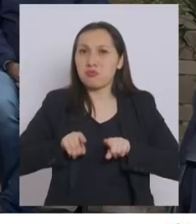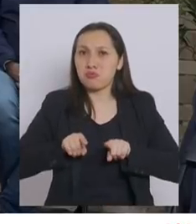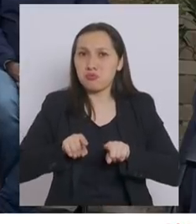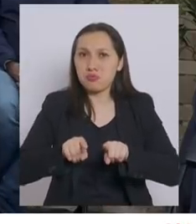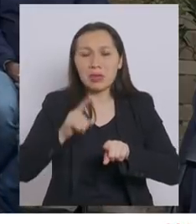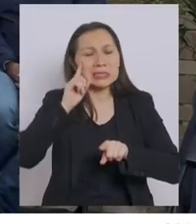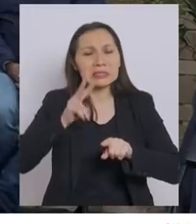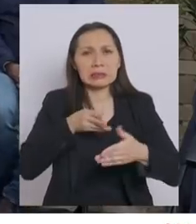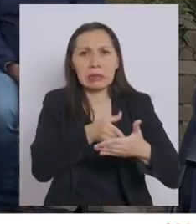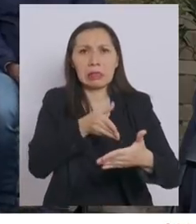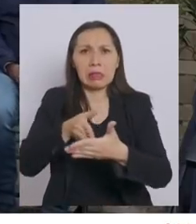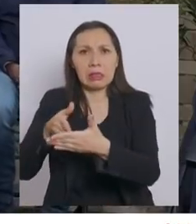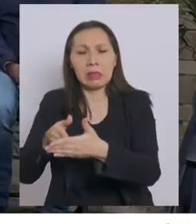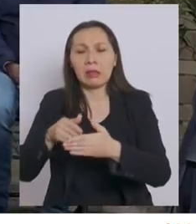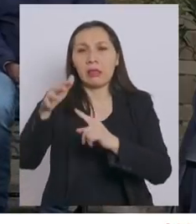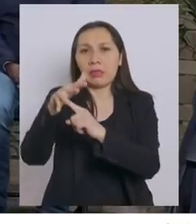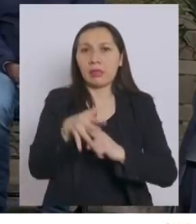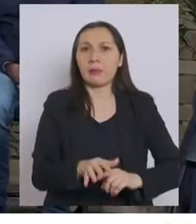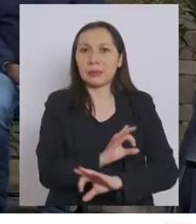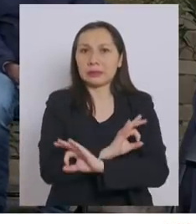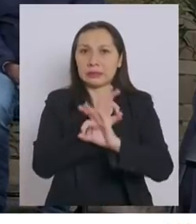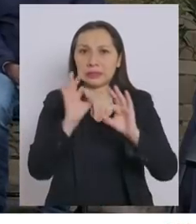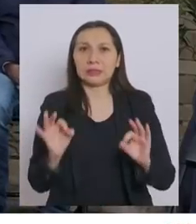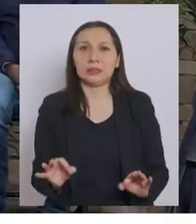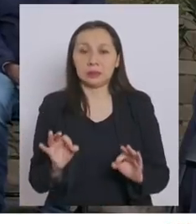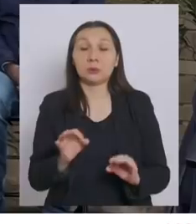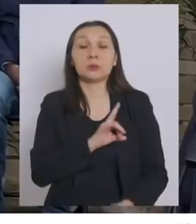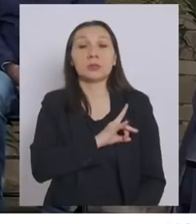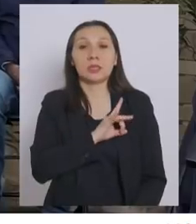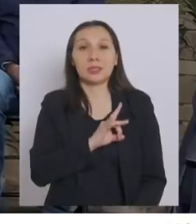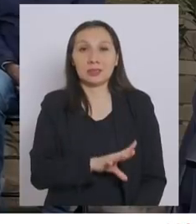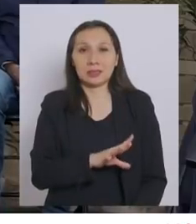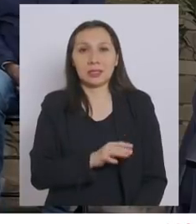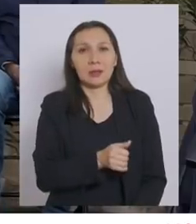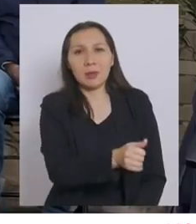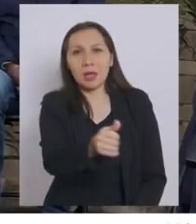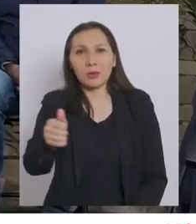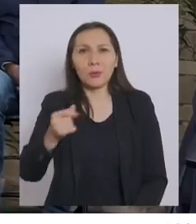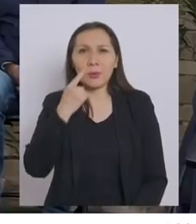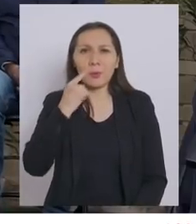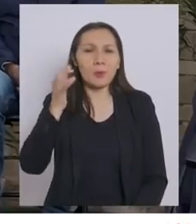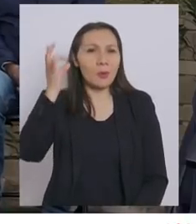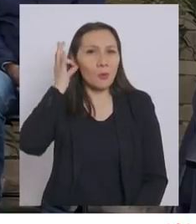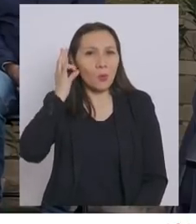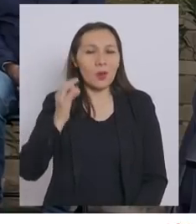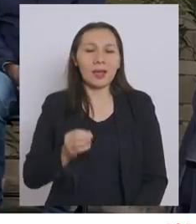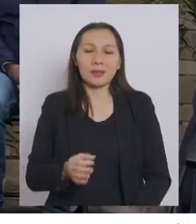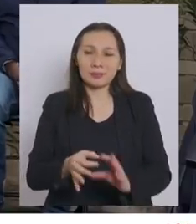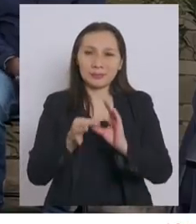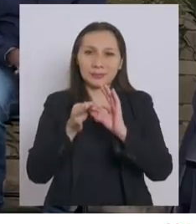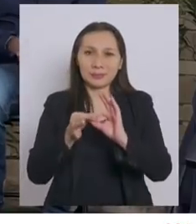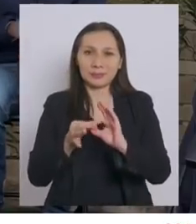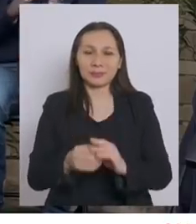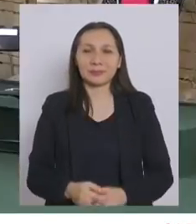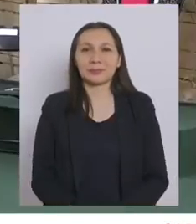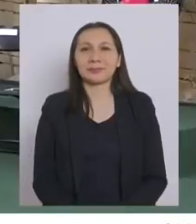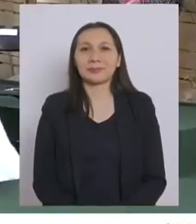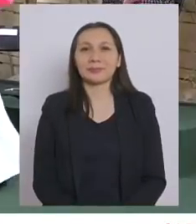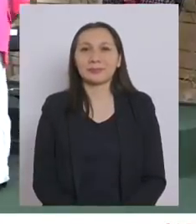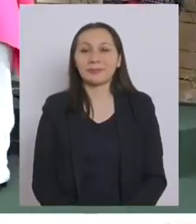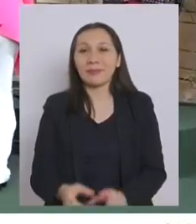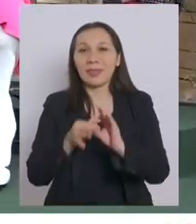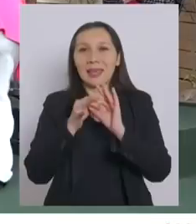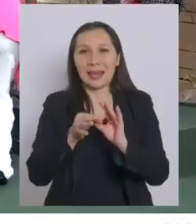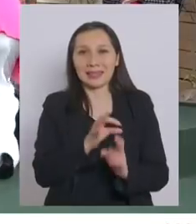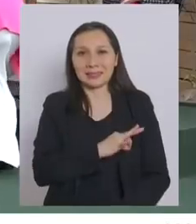sin obstáculos ni discriminaciones de ningún tipo. Un Chile para todas y todos. Muchas gracias. Muchas gracias,